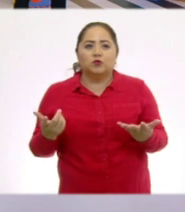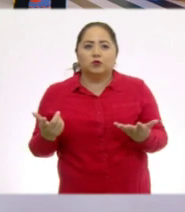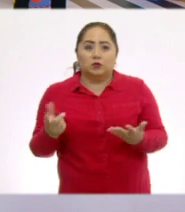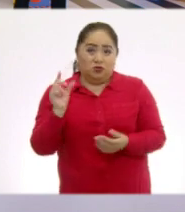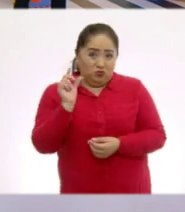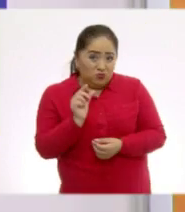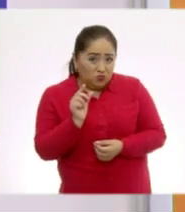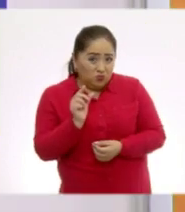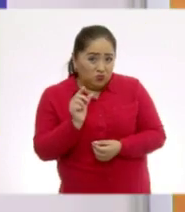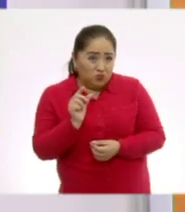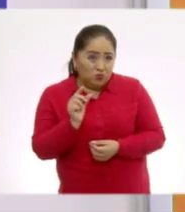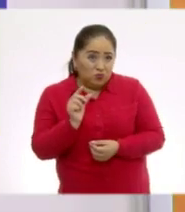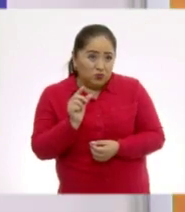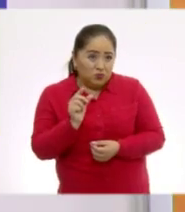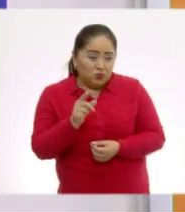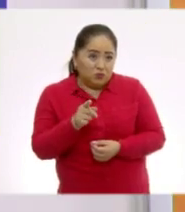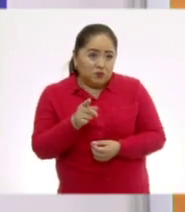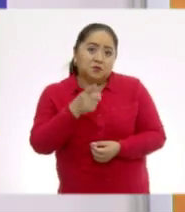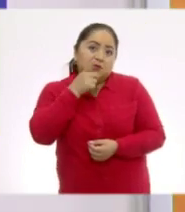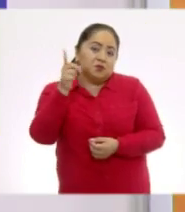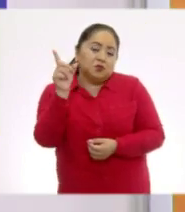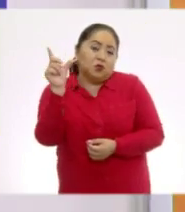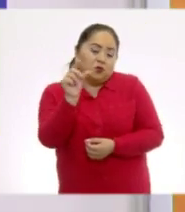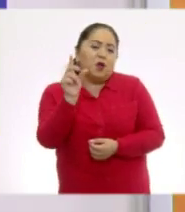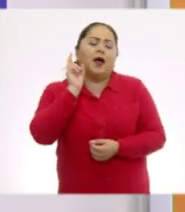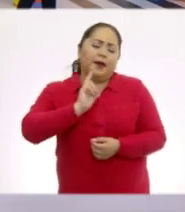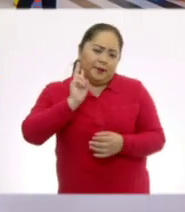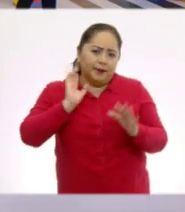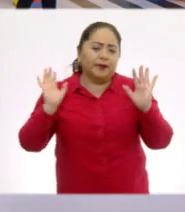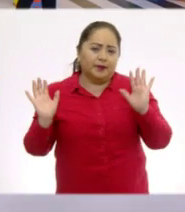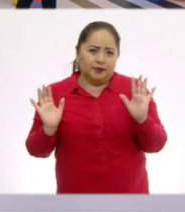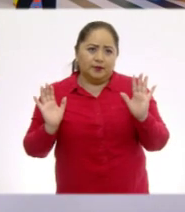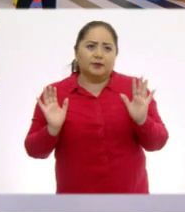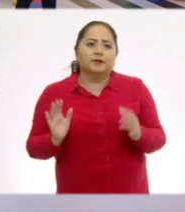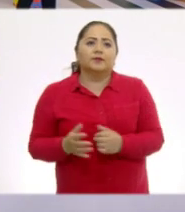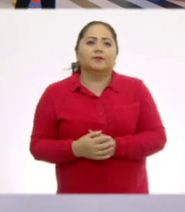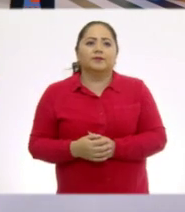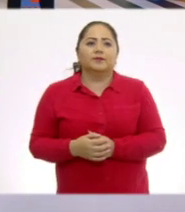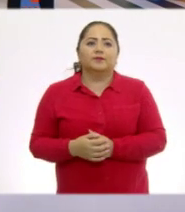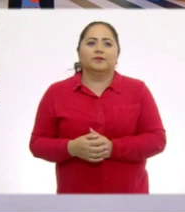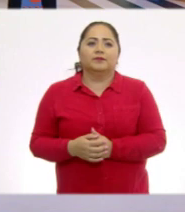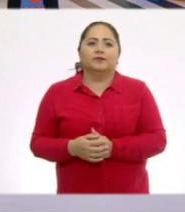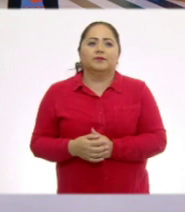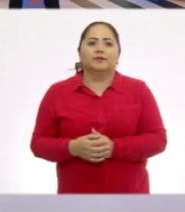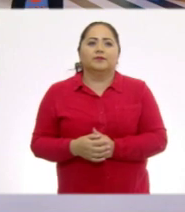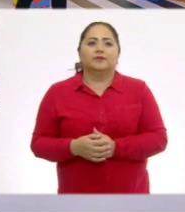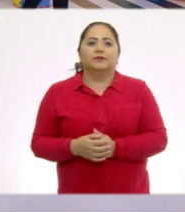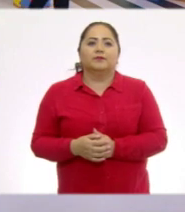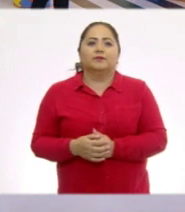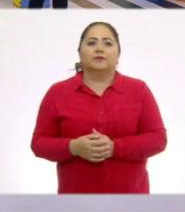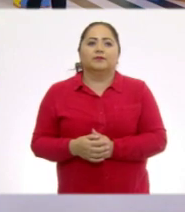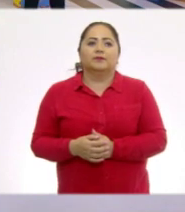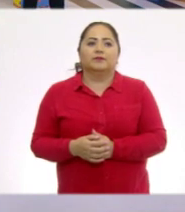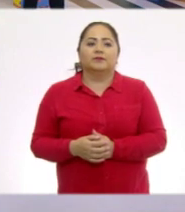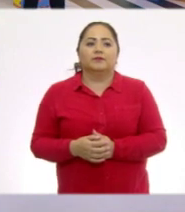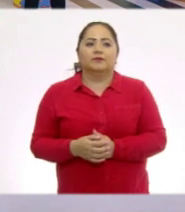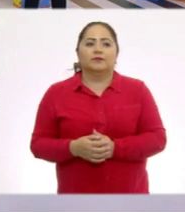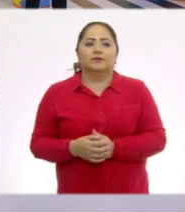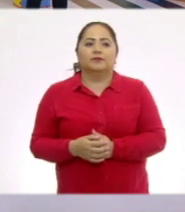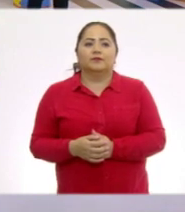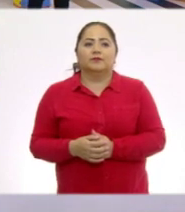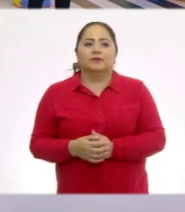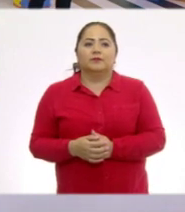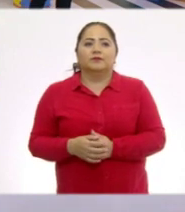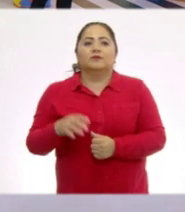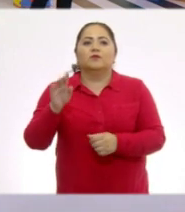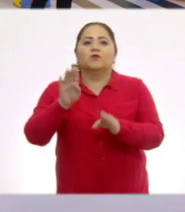Pequeño. Ese creo que ganó el pequeño. Ok. Está bien. Sí. Creo que vi muchos niños diciéndonos que era el pequeño. pequeño.